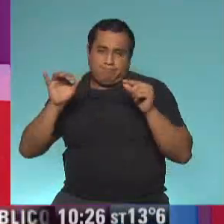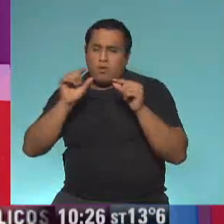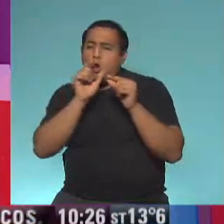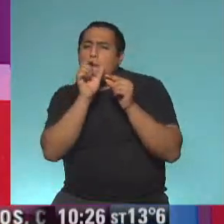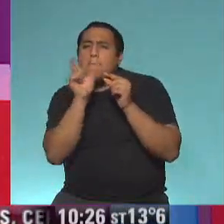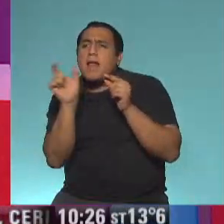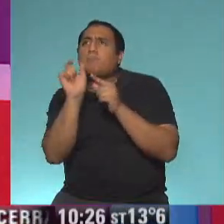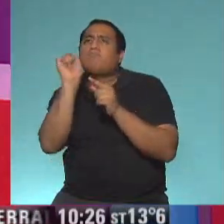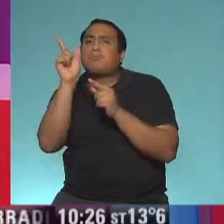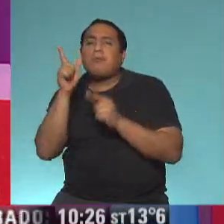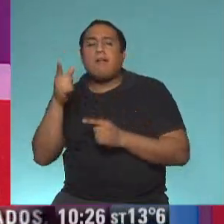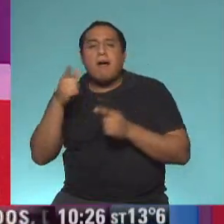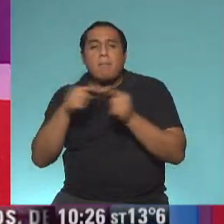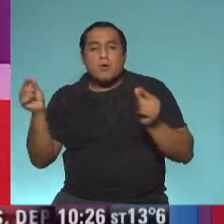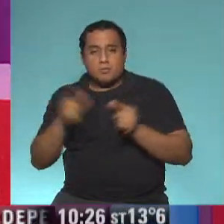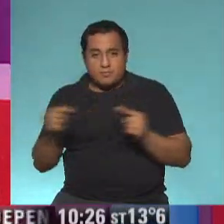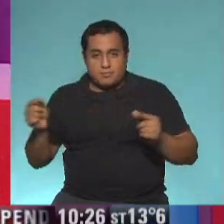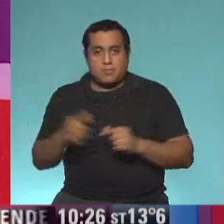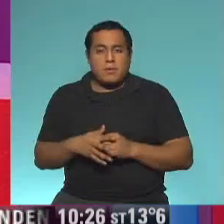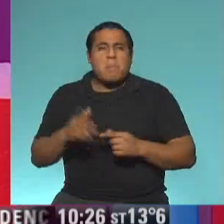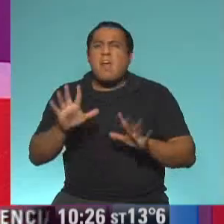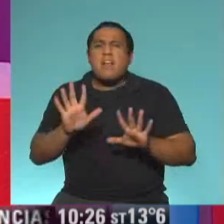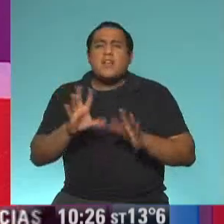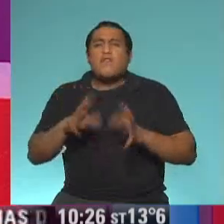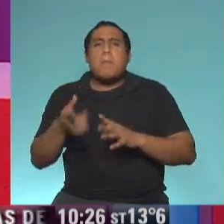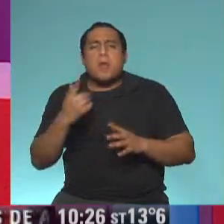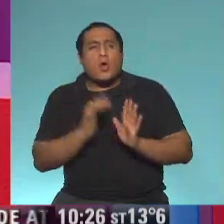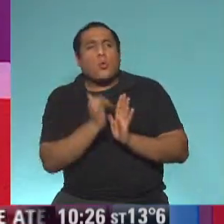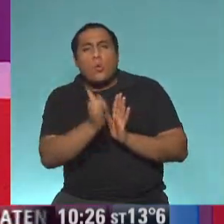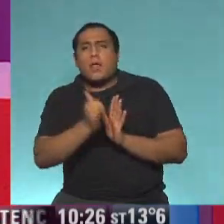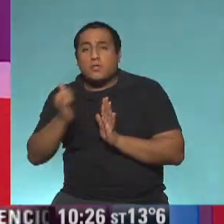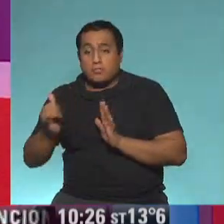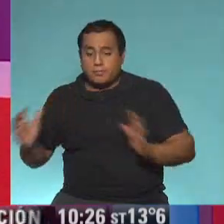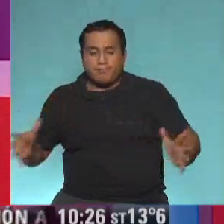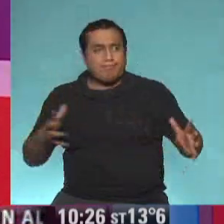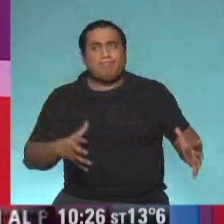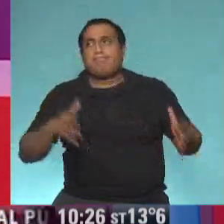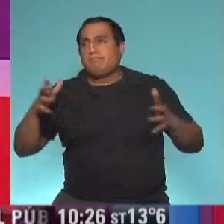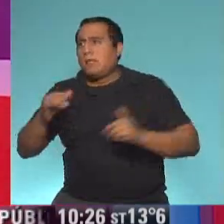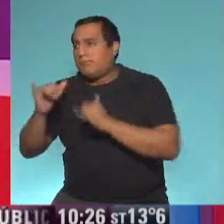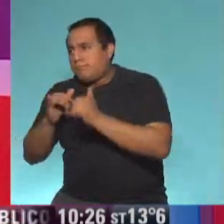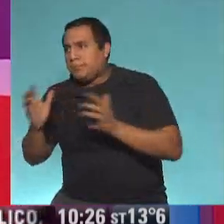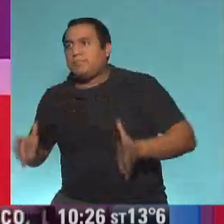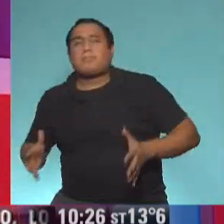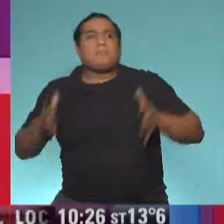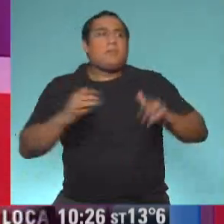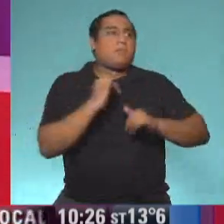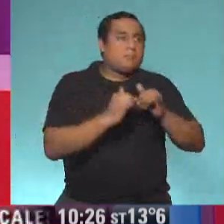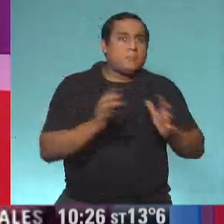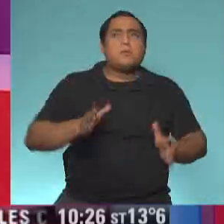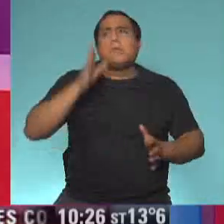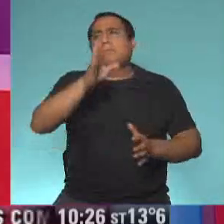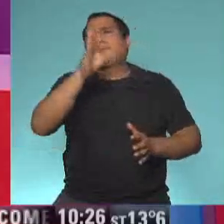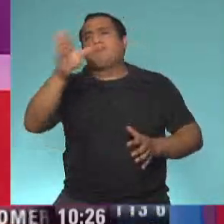un formato para contar cuentos de lugar en lugar. Unas personas se dedicaban a eso, eran narradores.